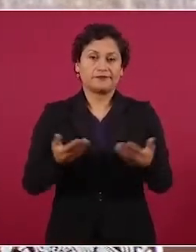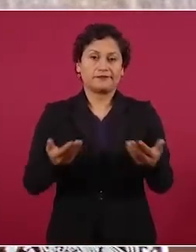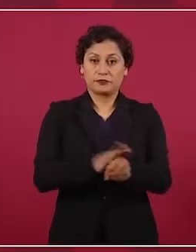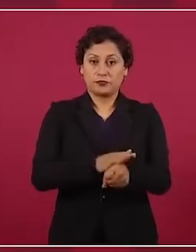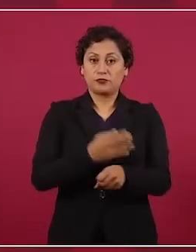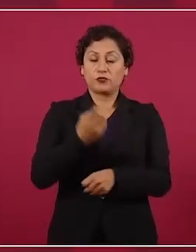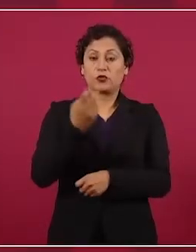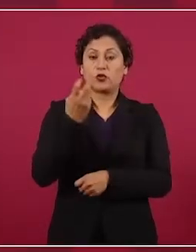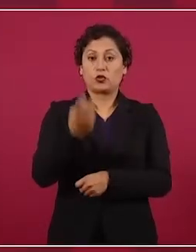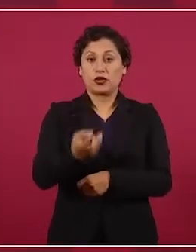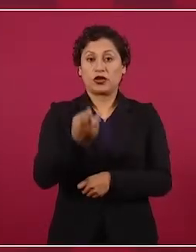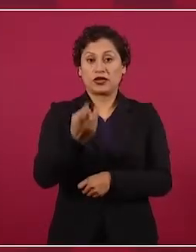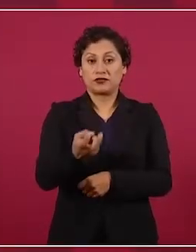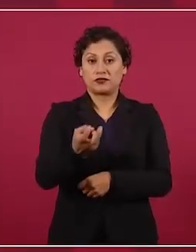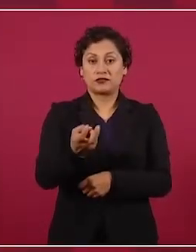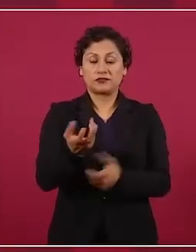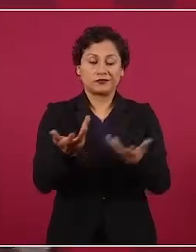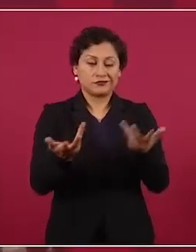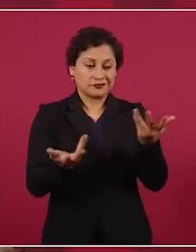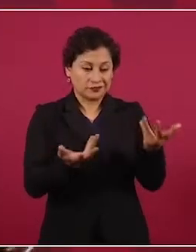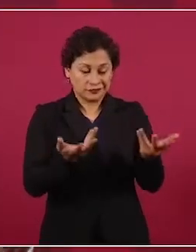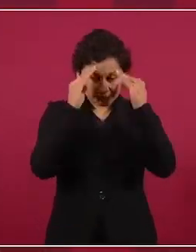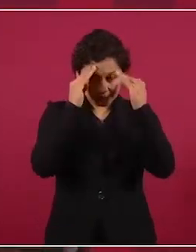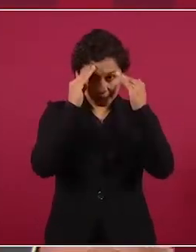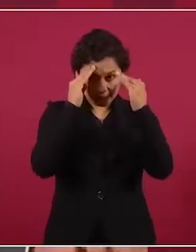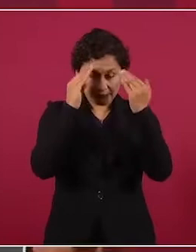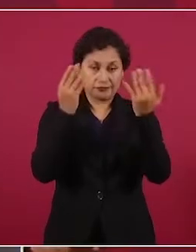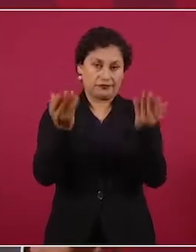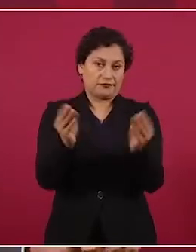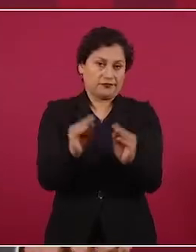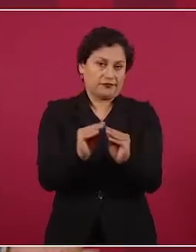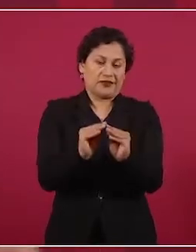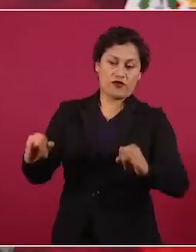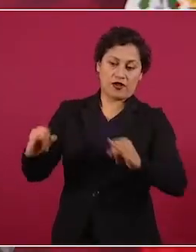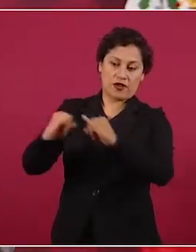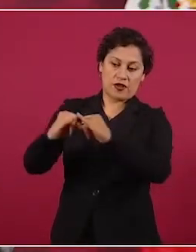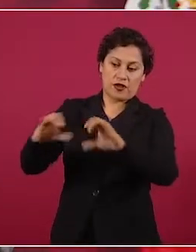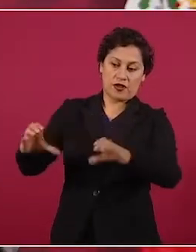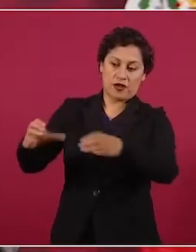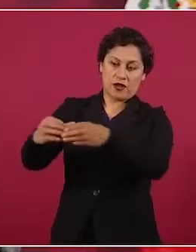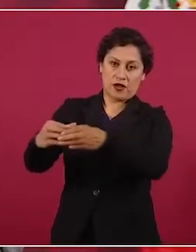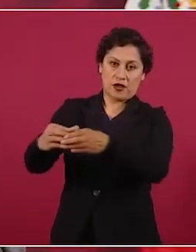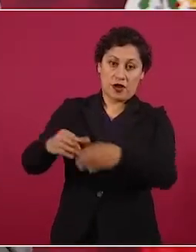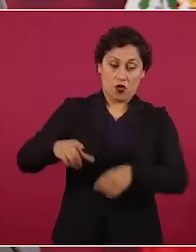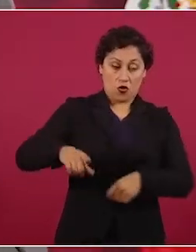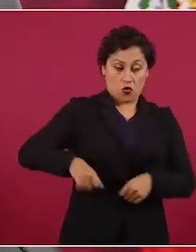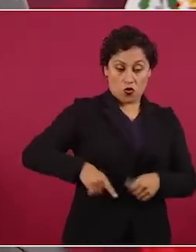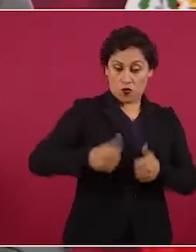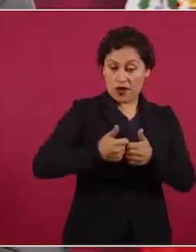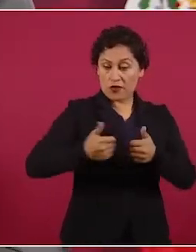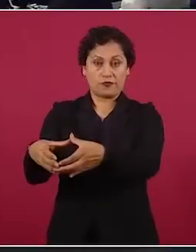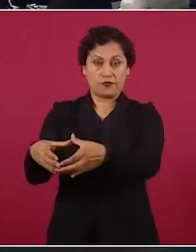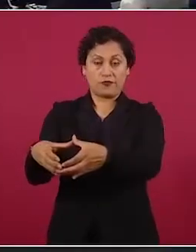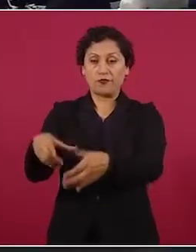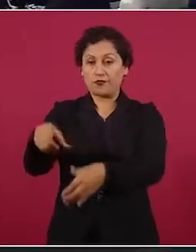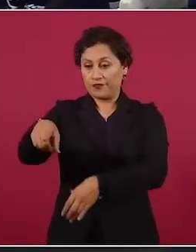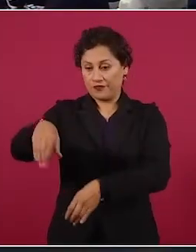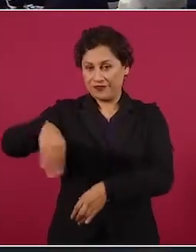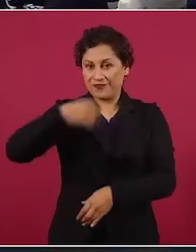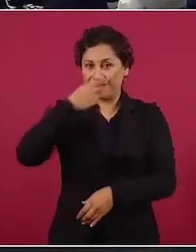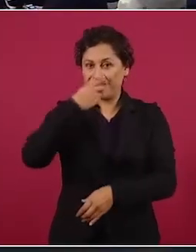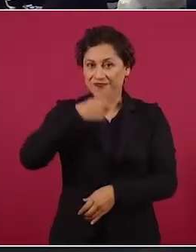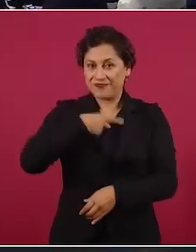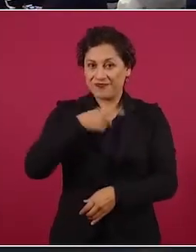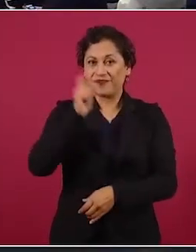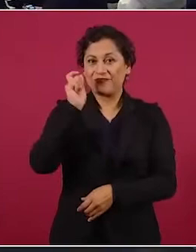había que crear organismos autónomos y, como lo mencionas, se